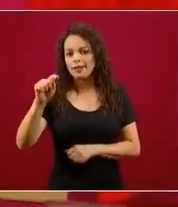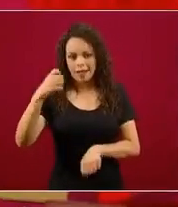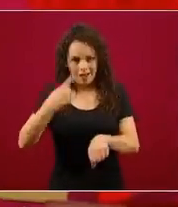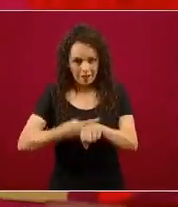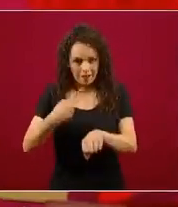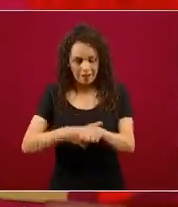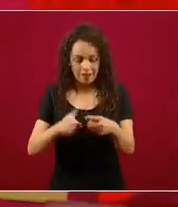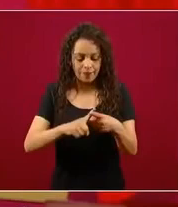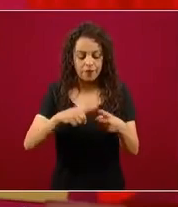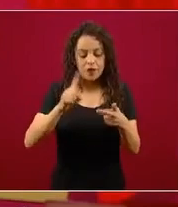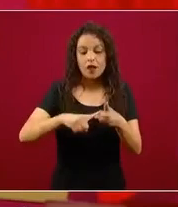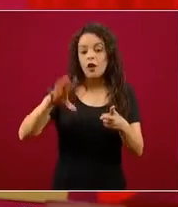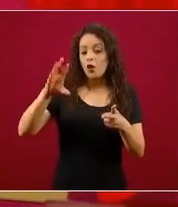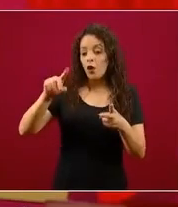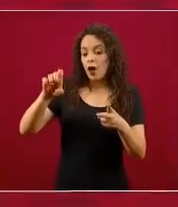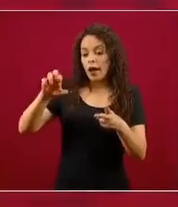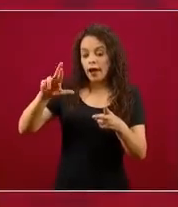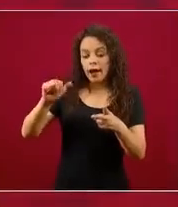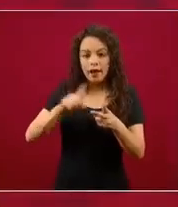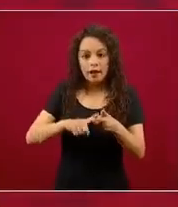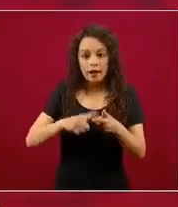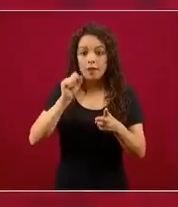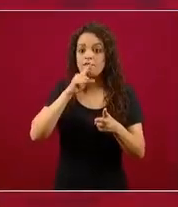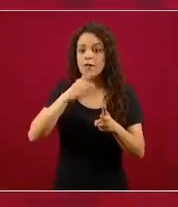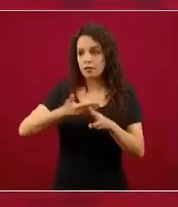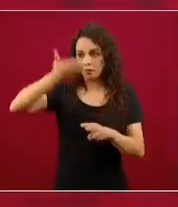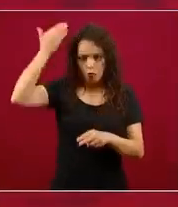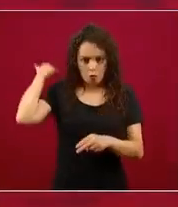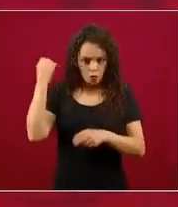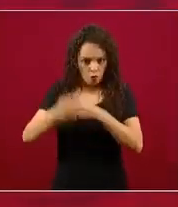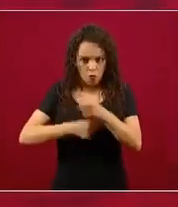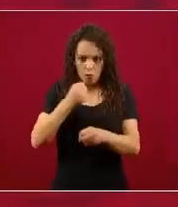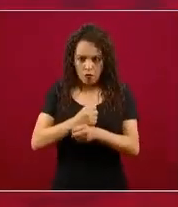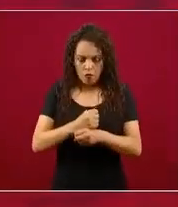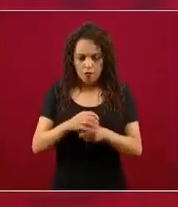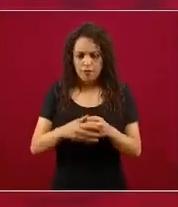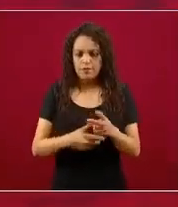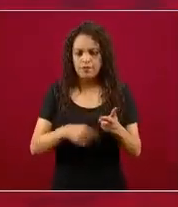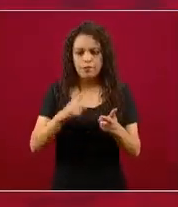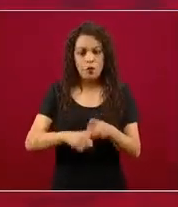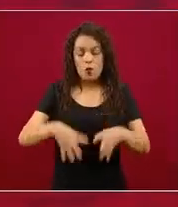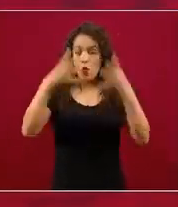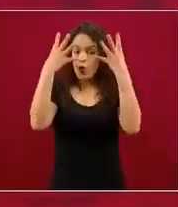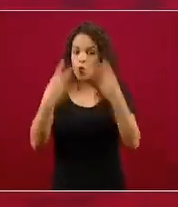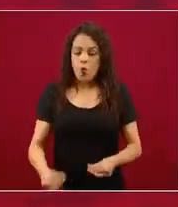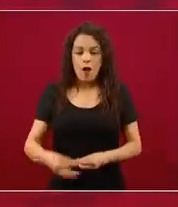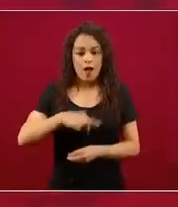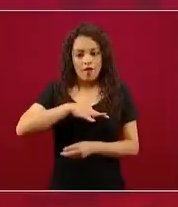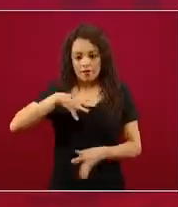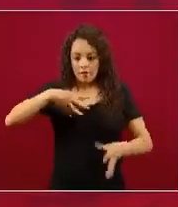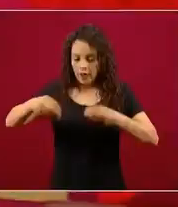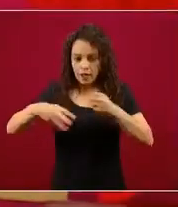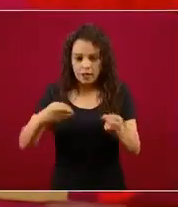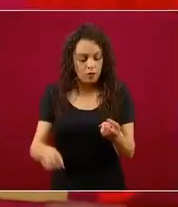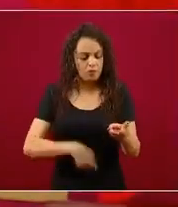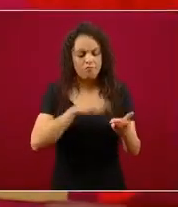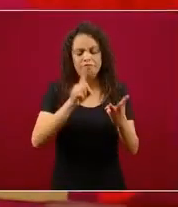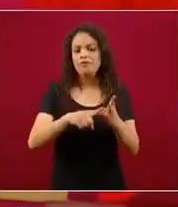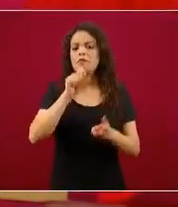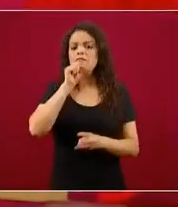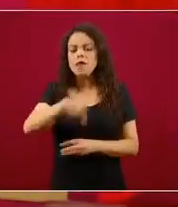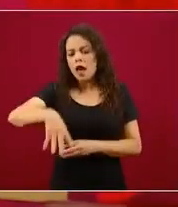cólera, también de la era antigua y de la Edad Media, las epidemias de múltiples virus, la influenza en muchos